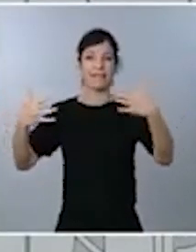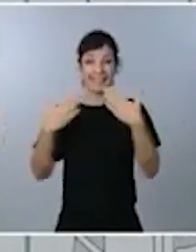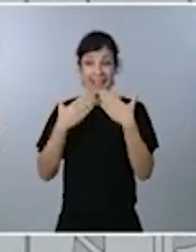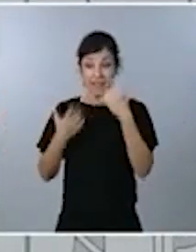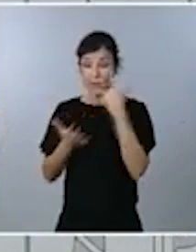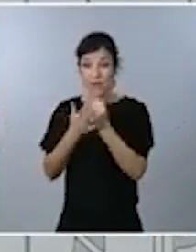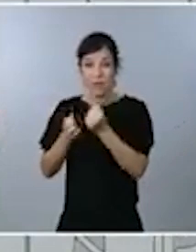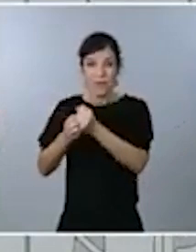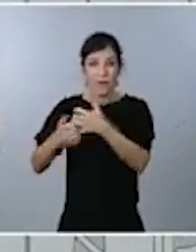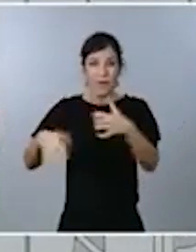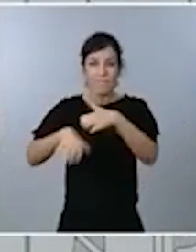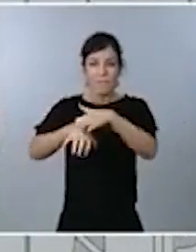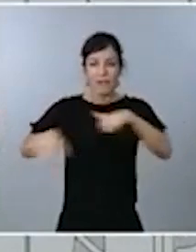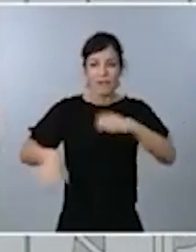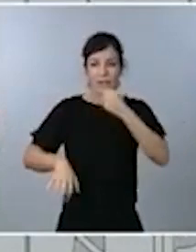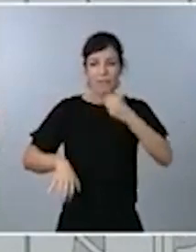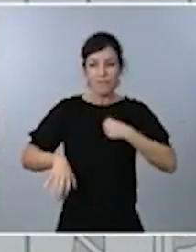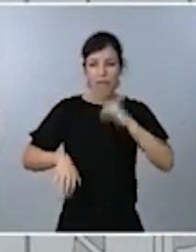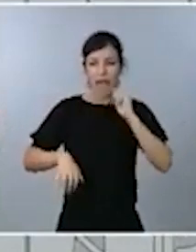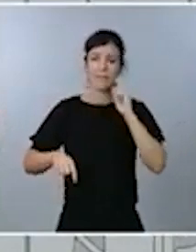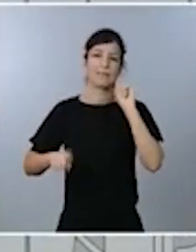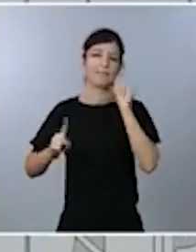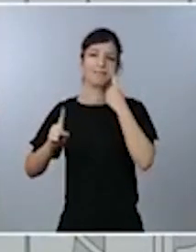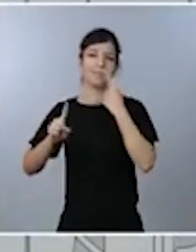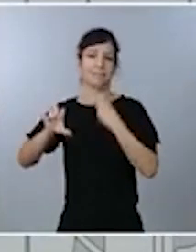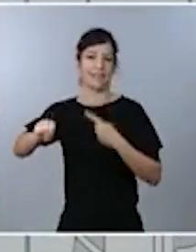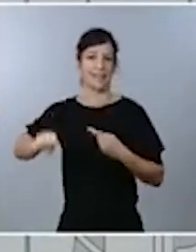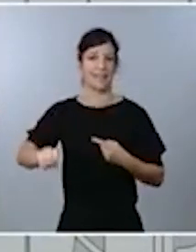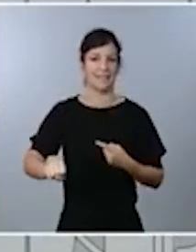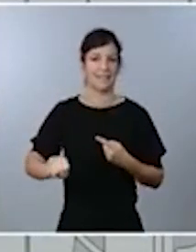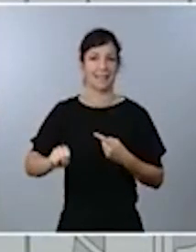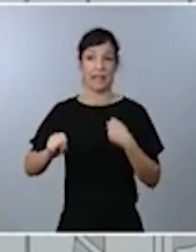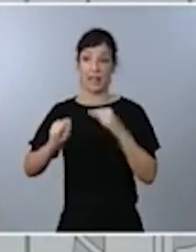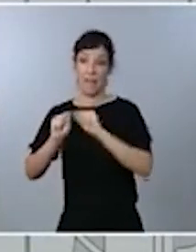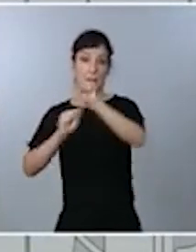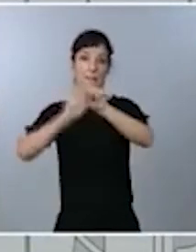personas infectadas y, en consecuencia, prevenir nuevos contagios.